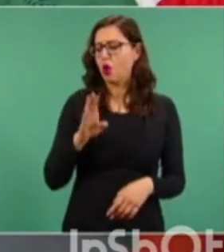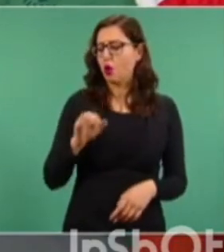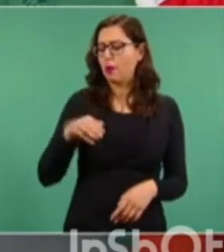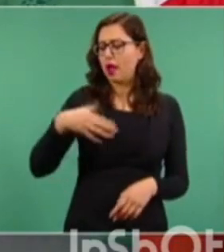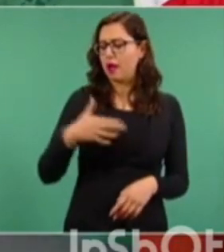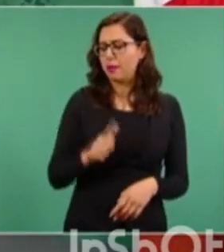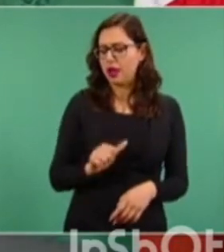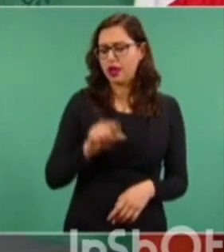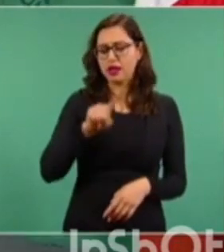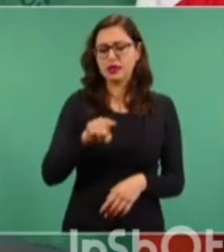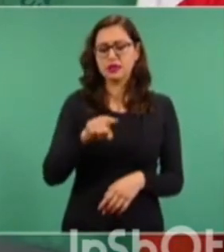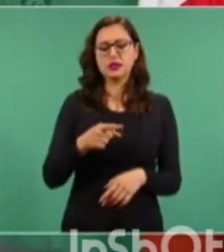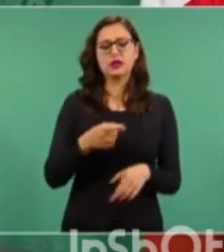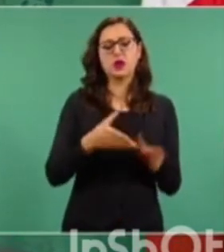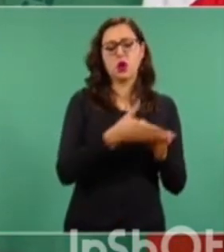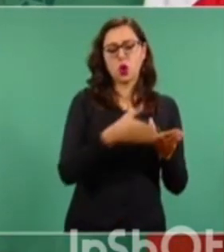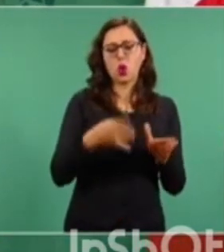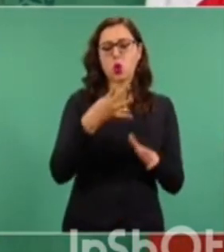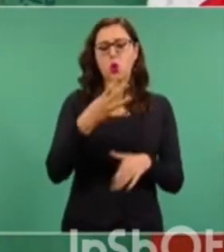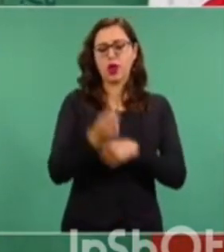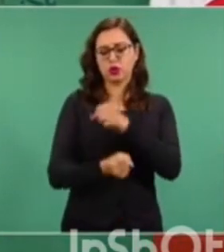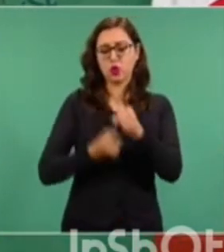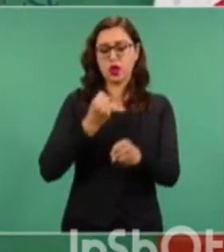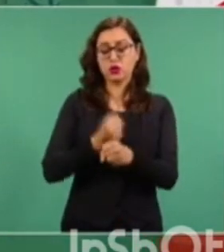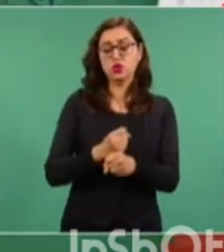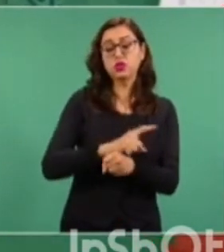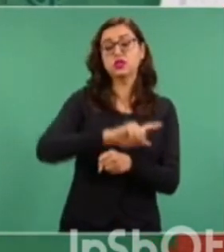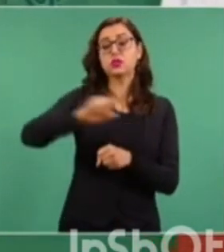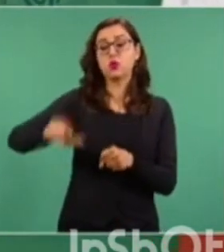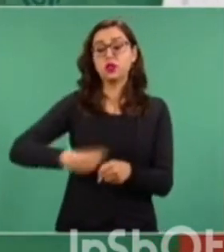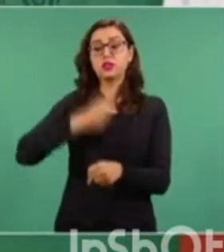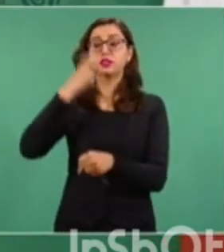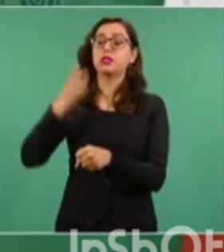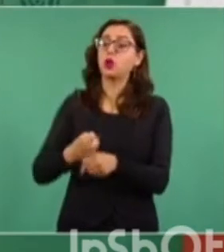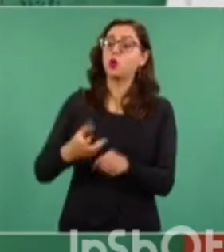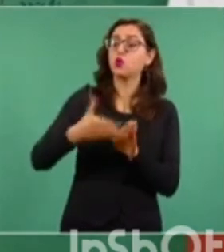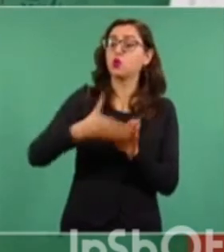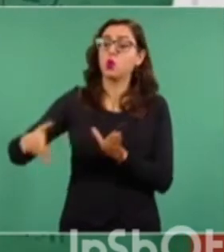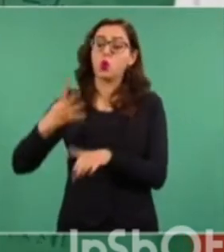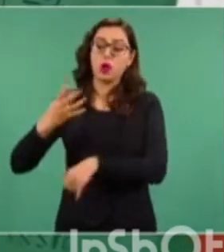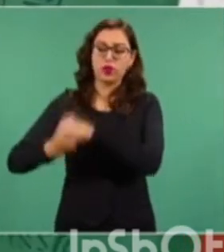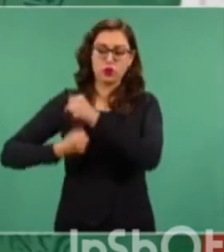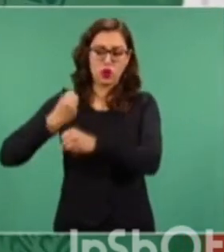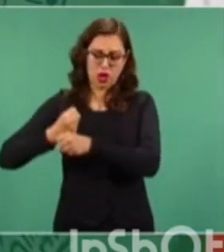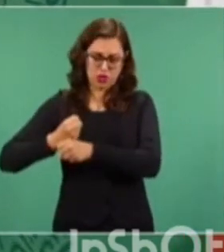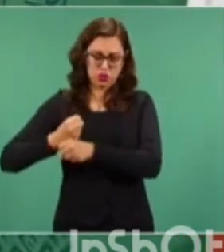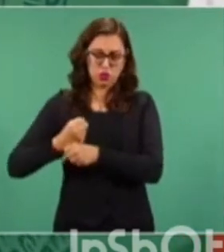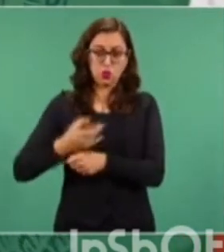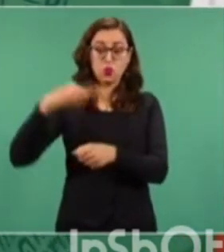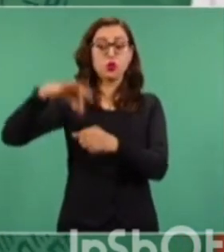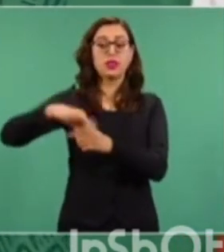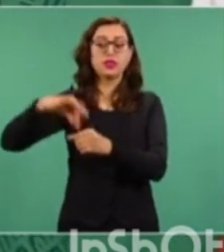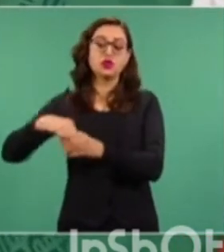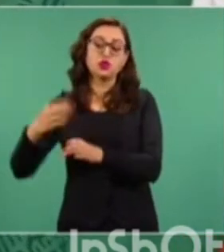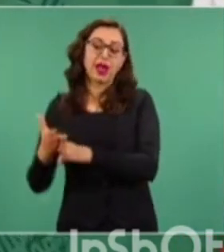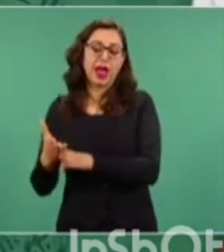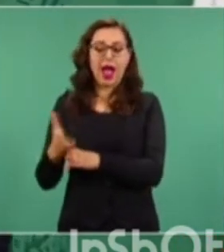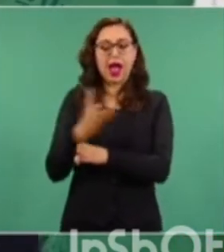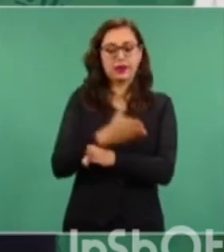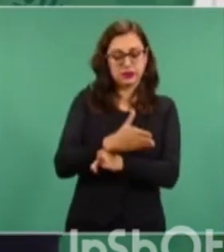y él me dice que tienen el compromiso